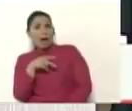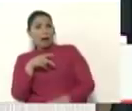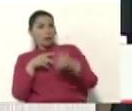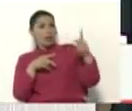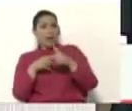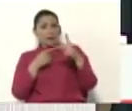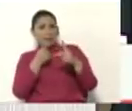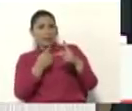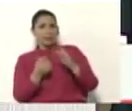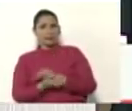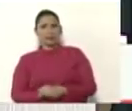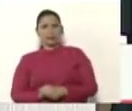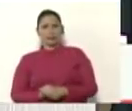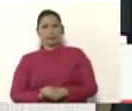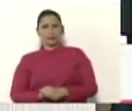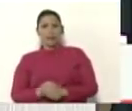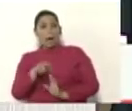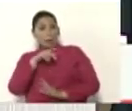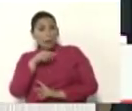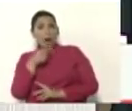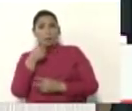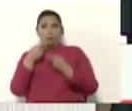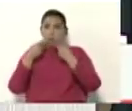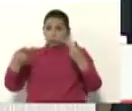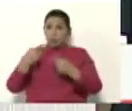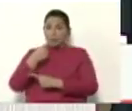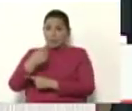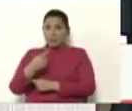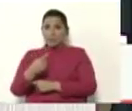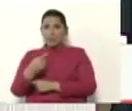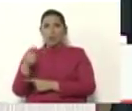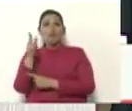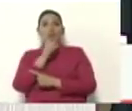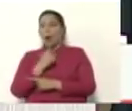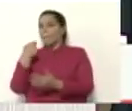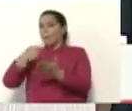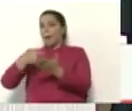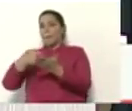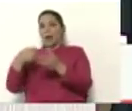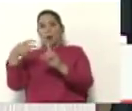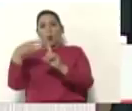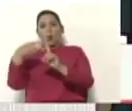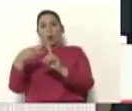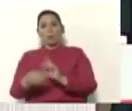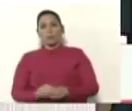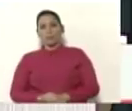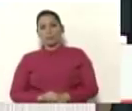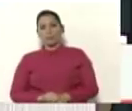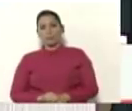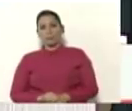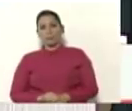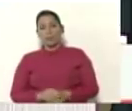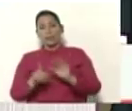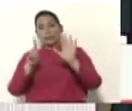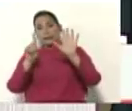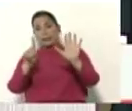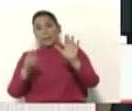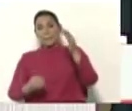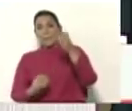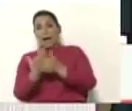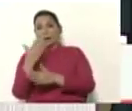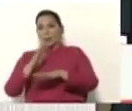declaran declaran hablamos con ellos porque no estaban pagando los hoteles eso fue el 6 de mayo